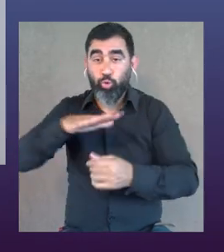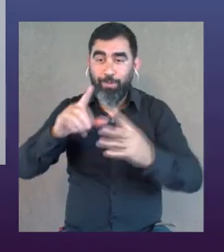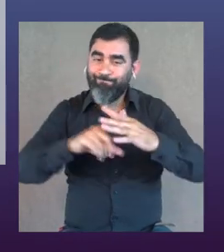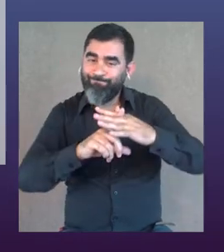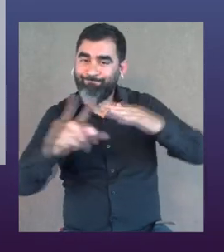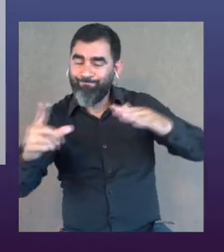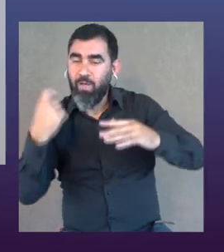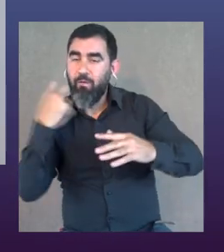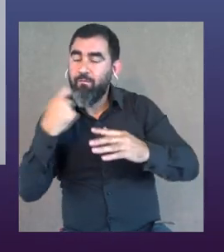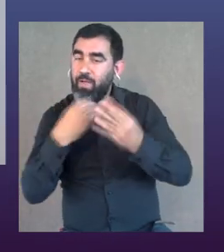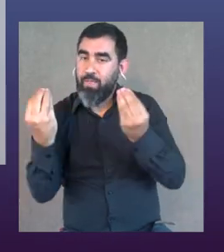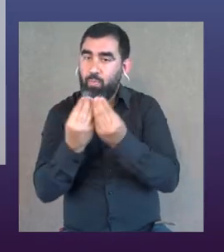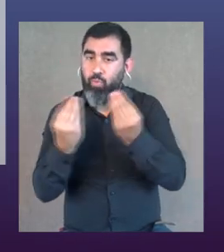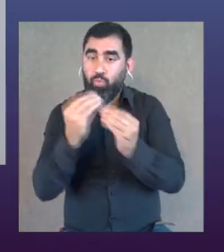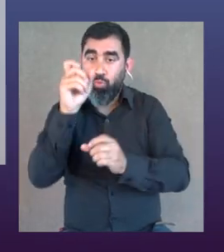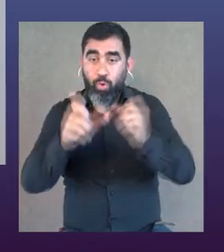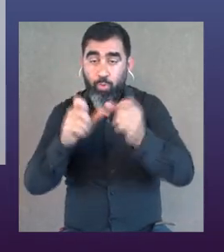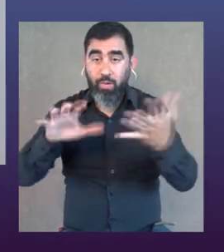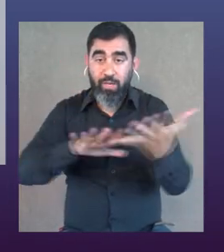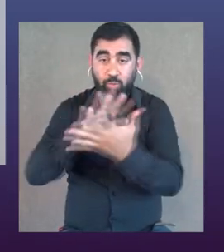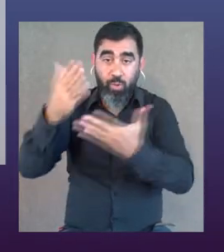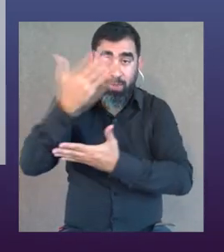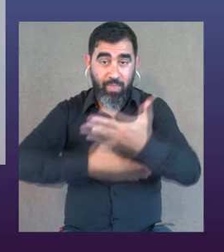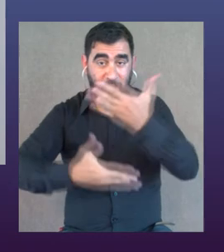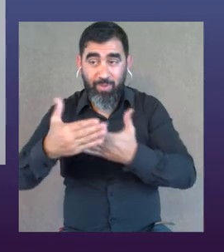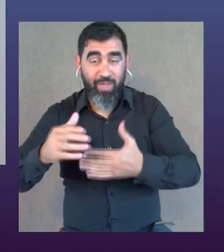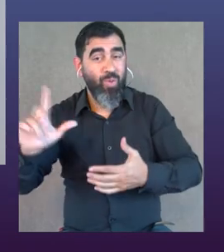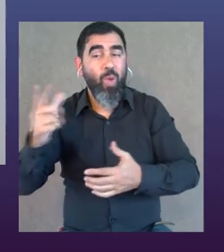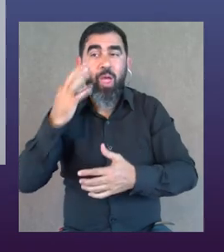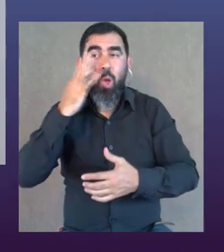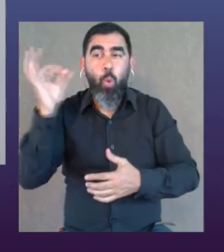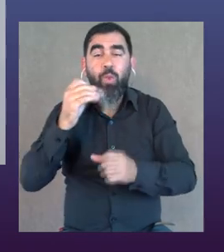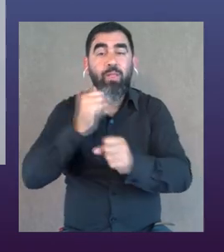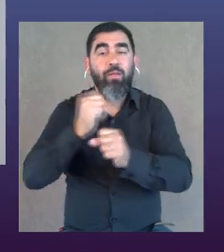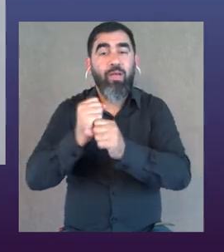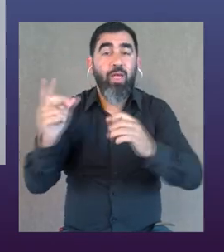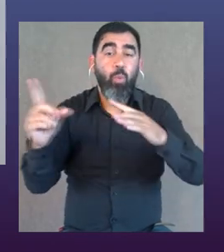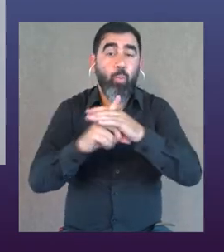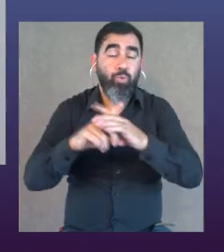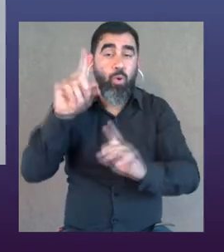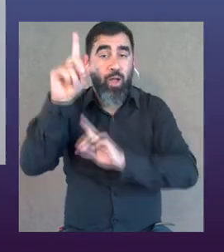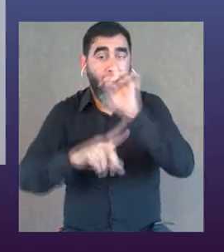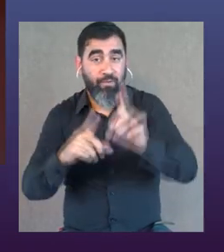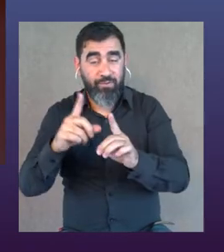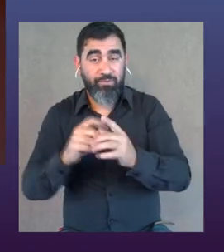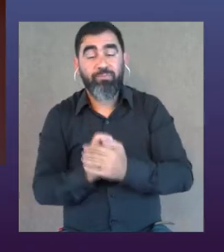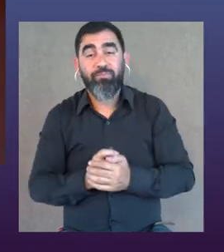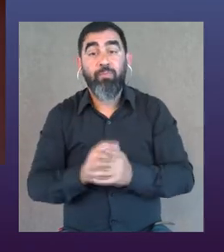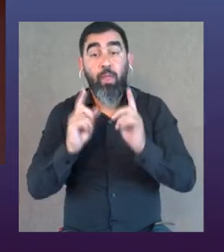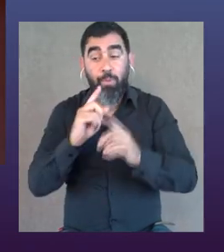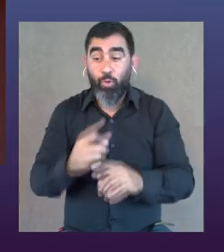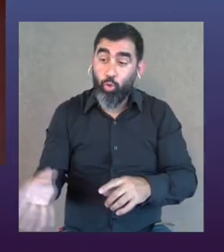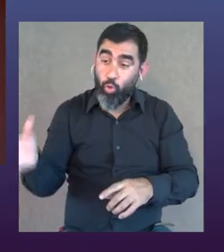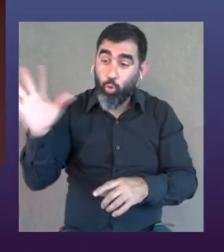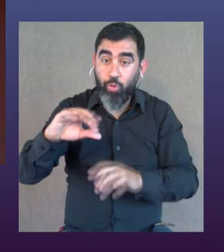sociedad, están todavía lejos, no se aparece esa oportunidad de trabajar la inclusión. Claro, todos los días